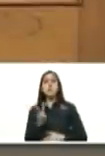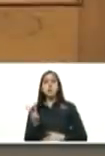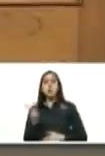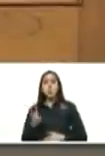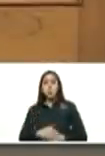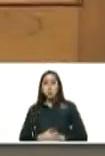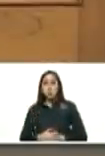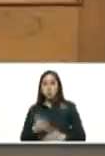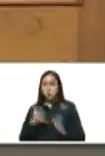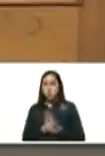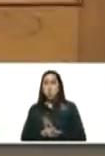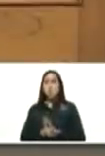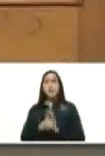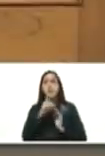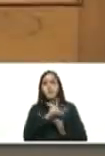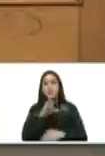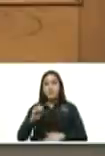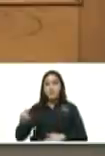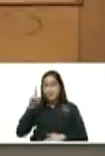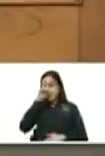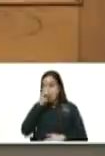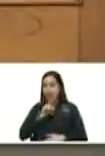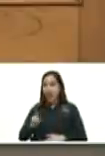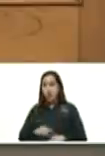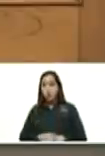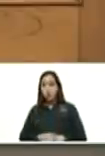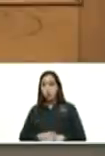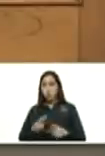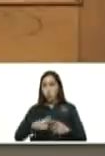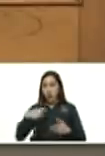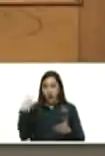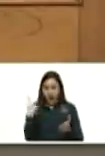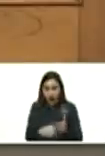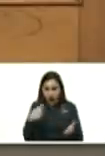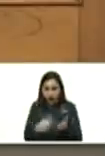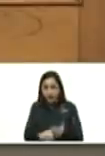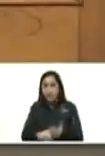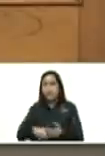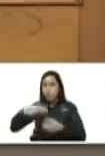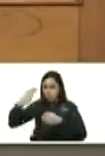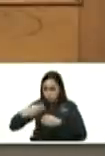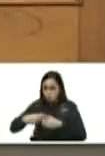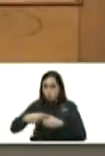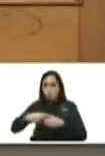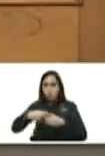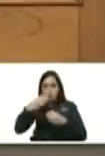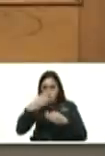durante 100 años con la chequera poderosa de los petrodólares